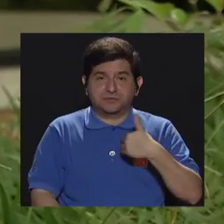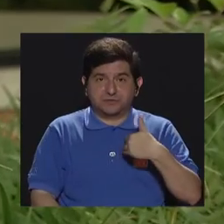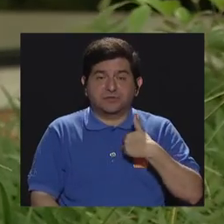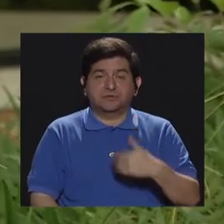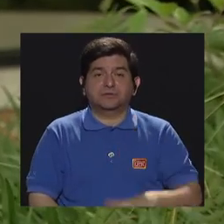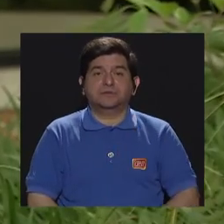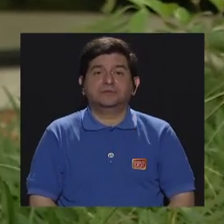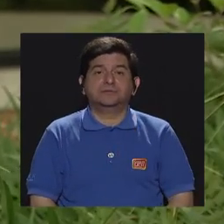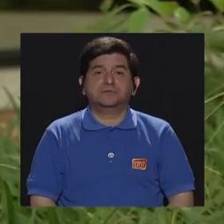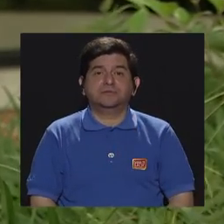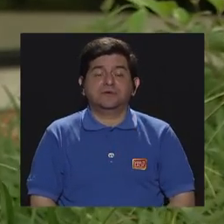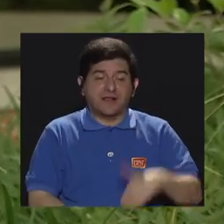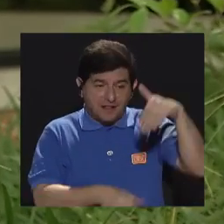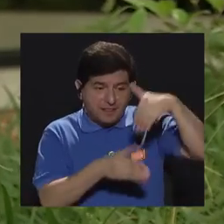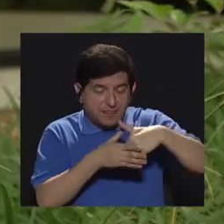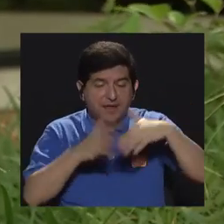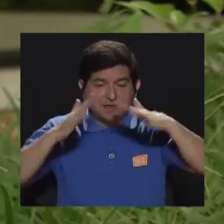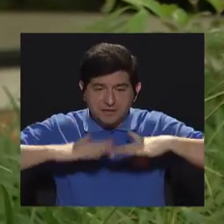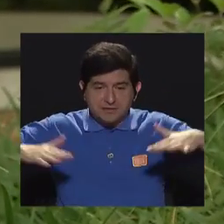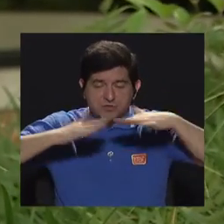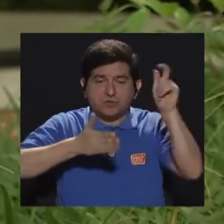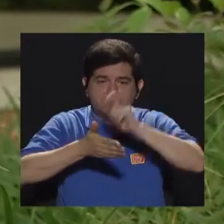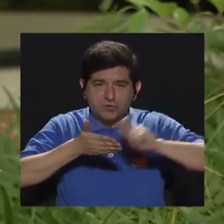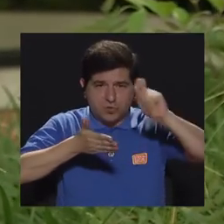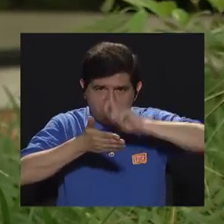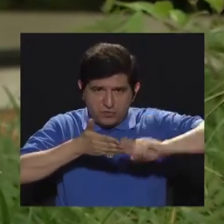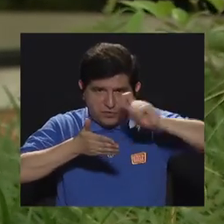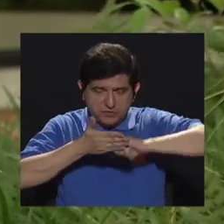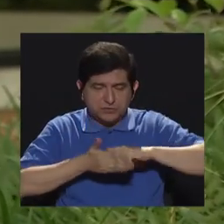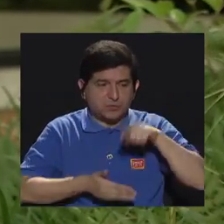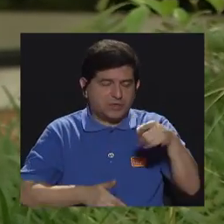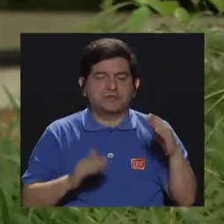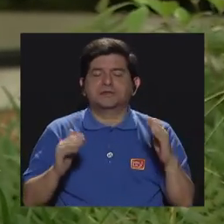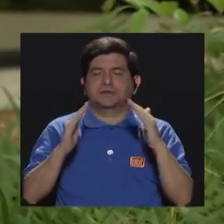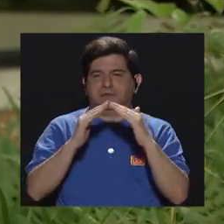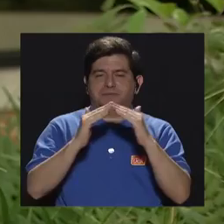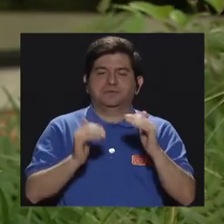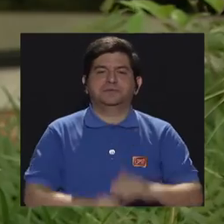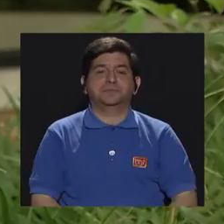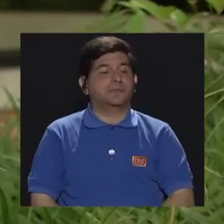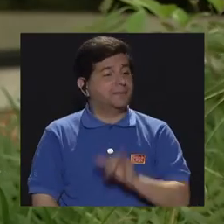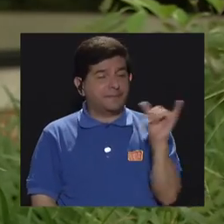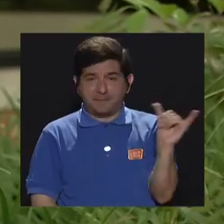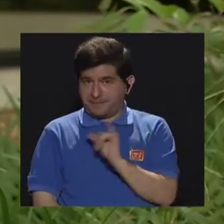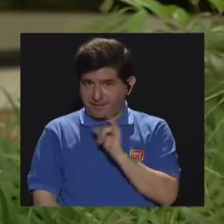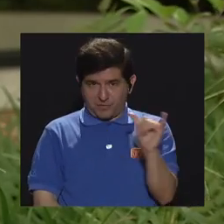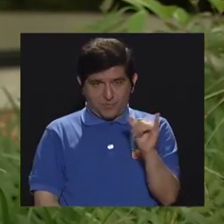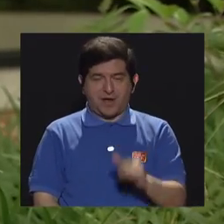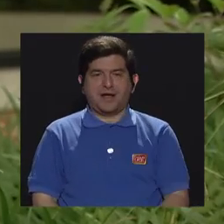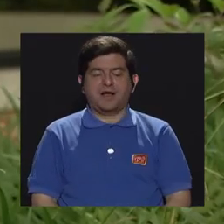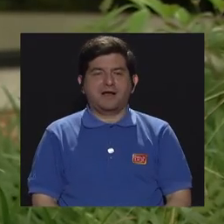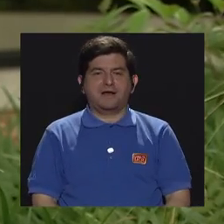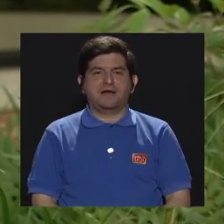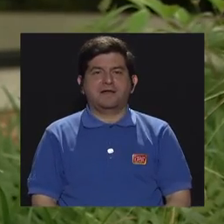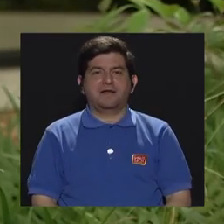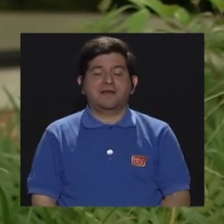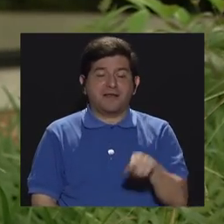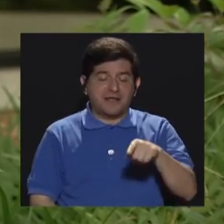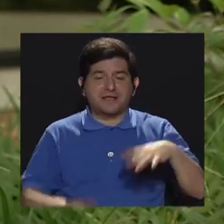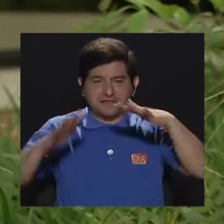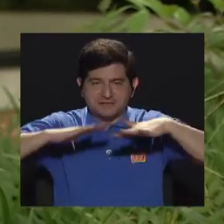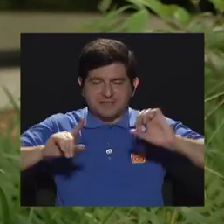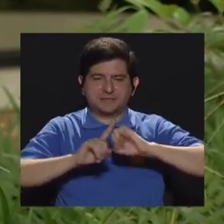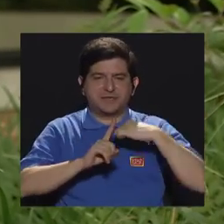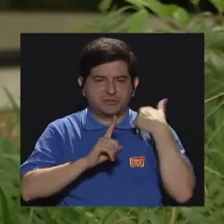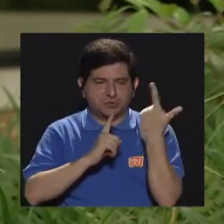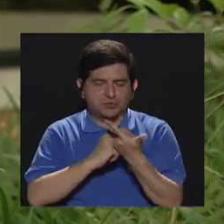dentro del medio escolar donde está viviendo. También es el medio socio familiar,